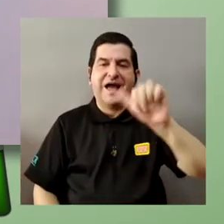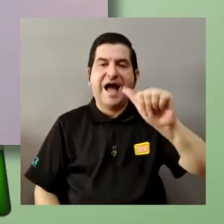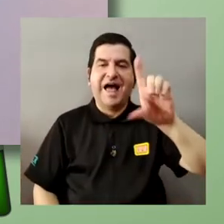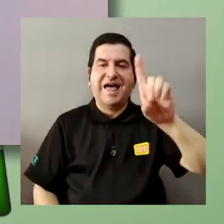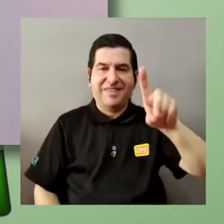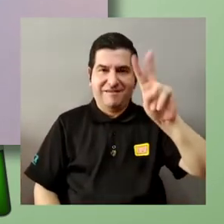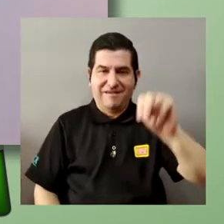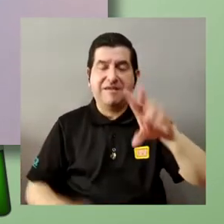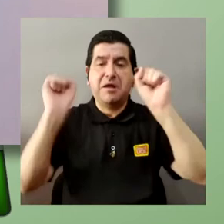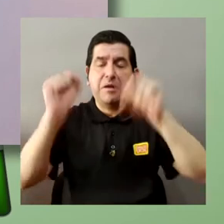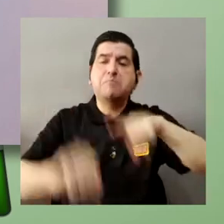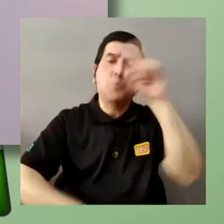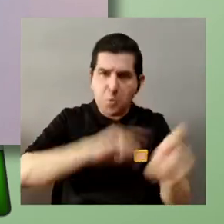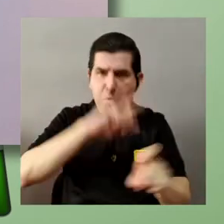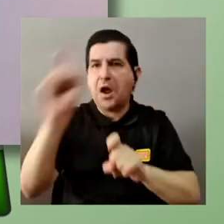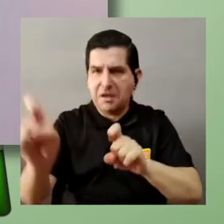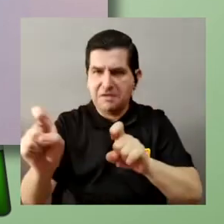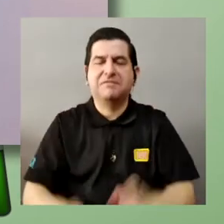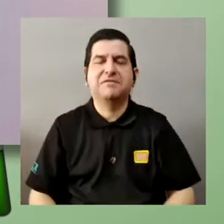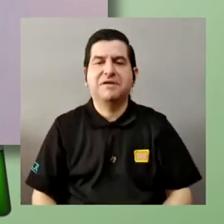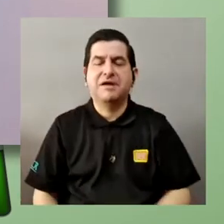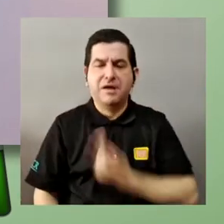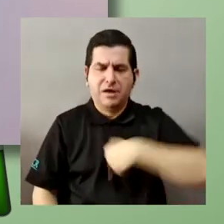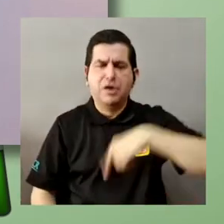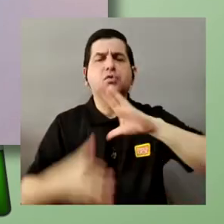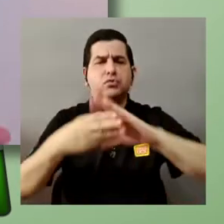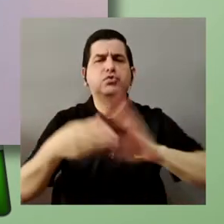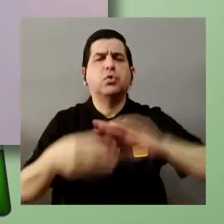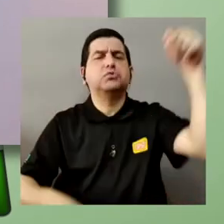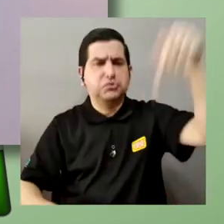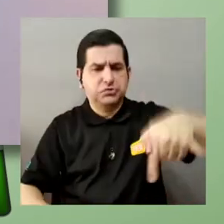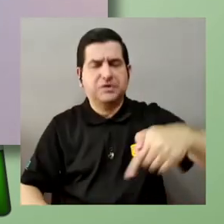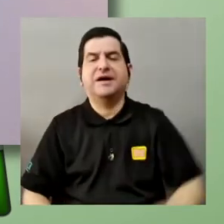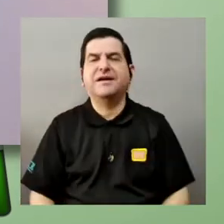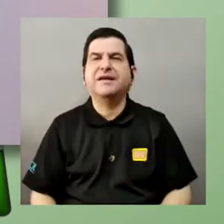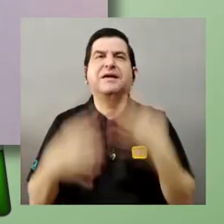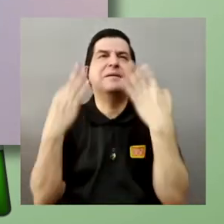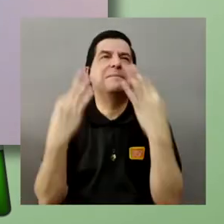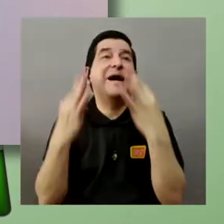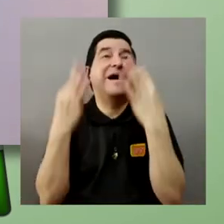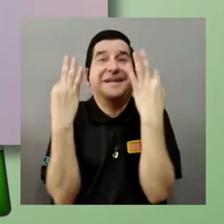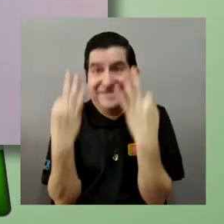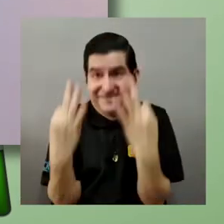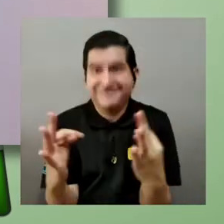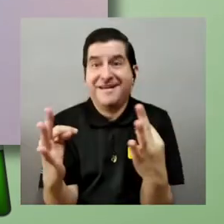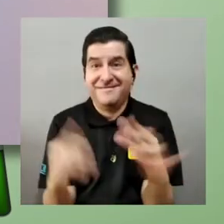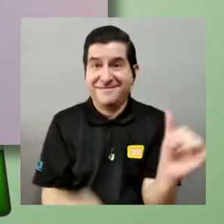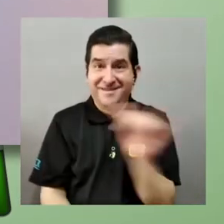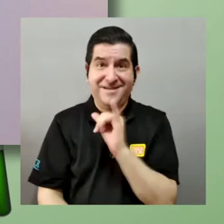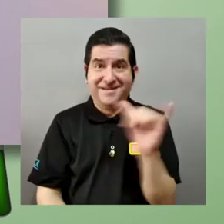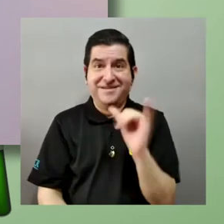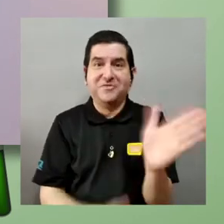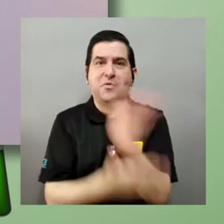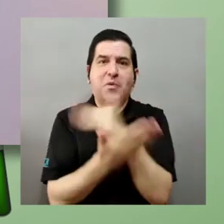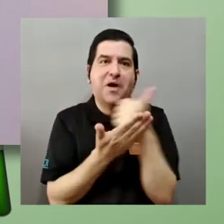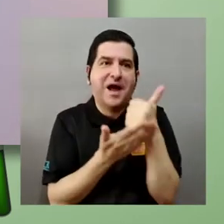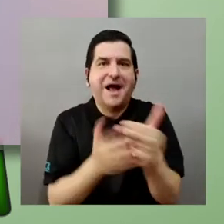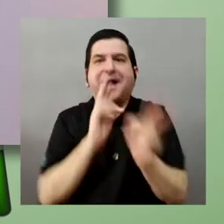hacer las preguntas y las vamos a comentar aquí y buscarles si es posible también alguna respuesta